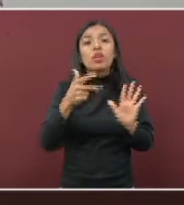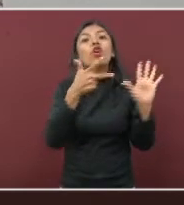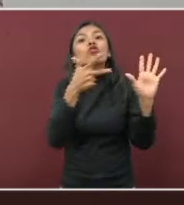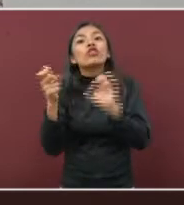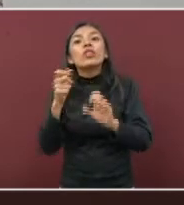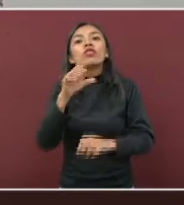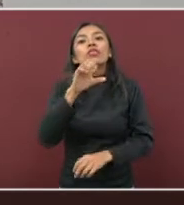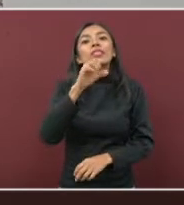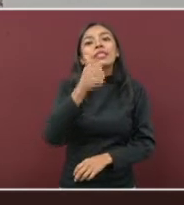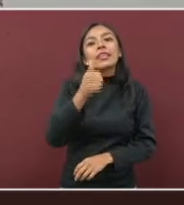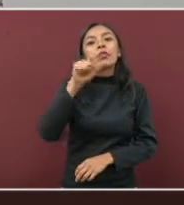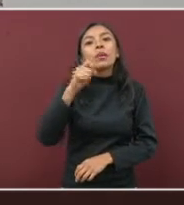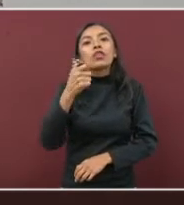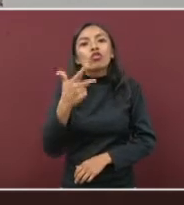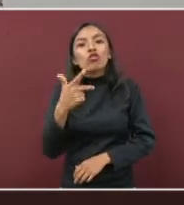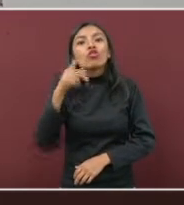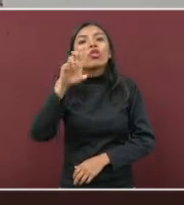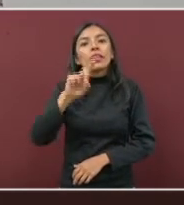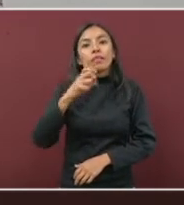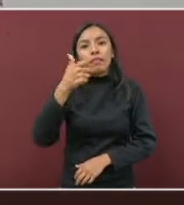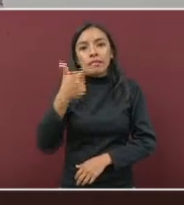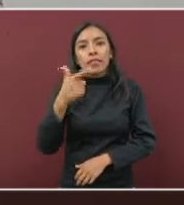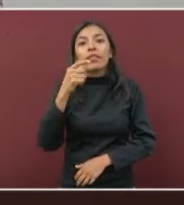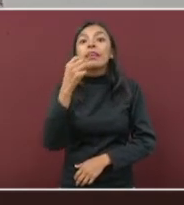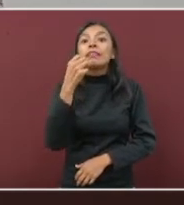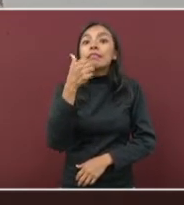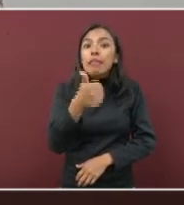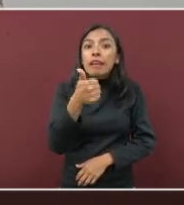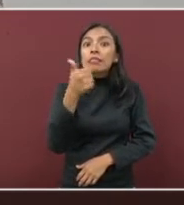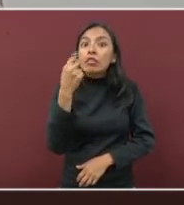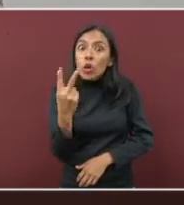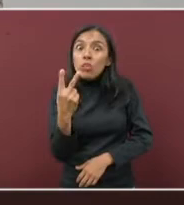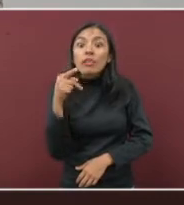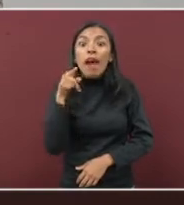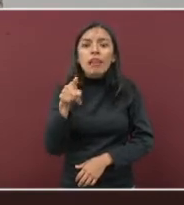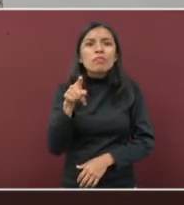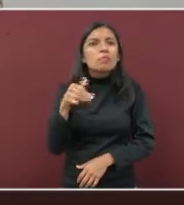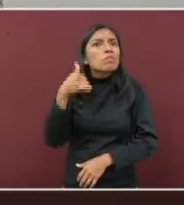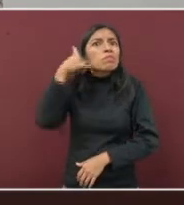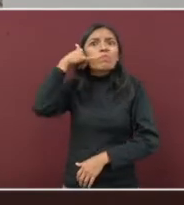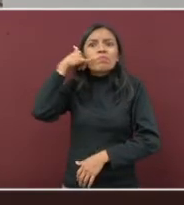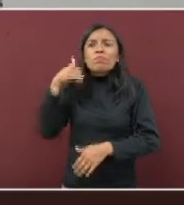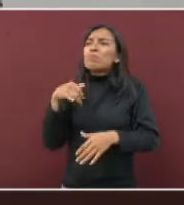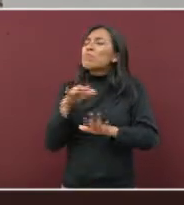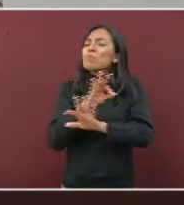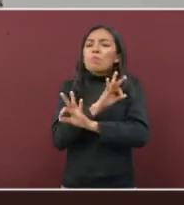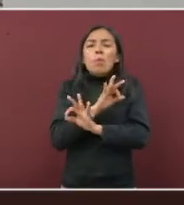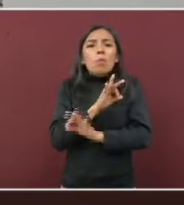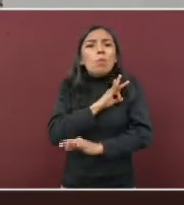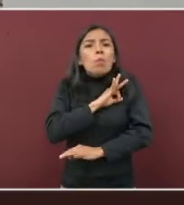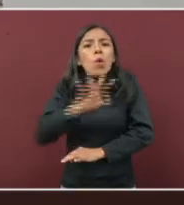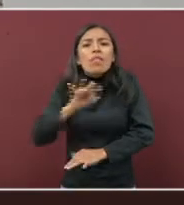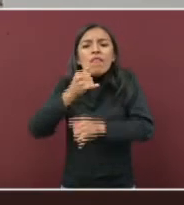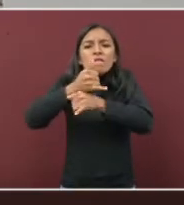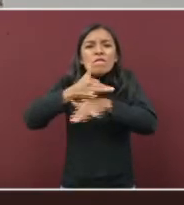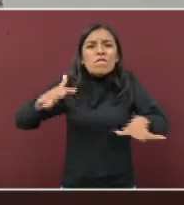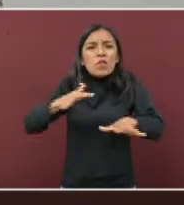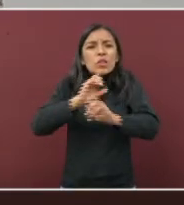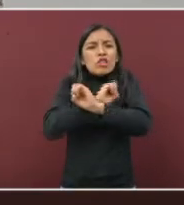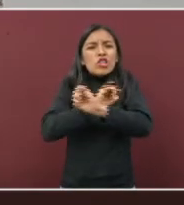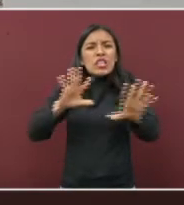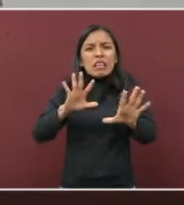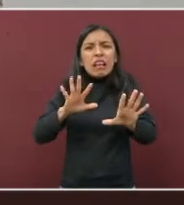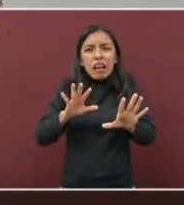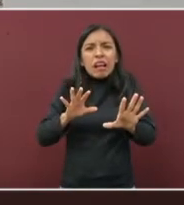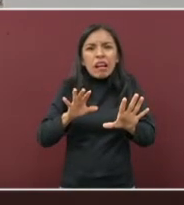la que podrán recibir información sobre signos de alarma